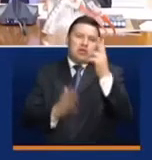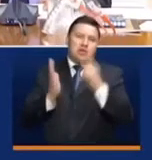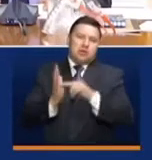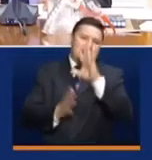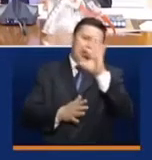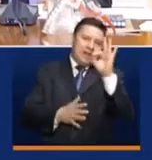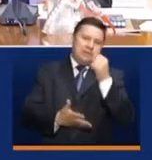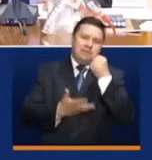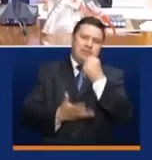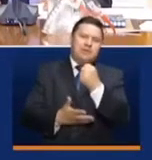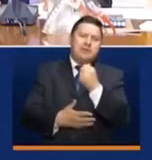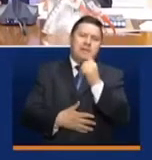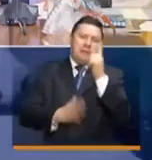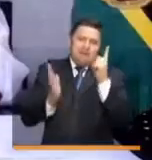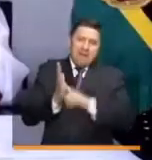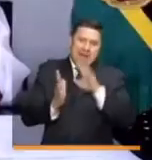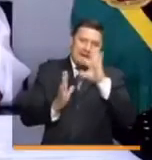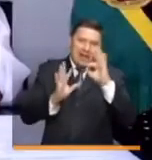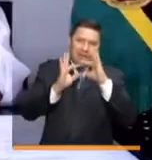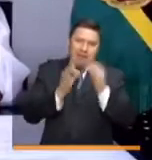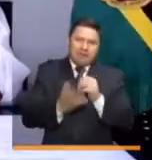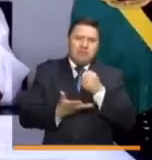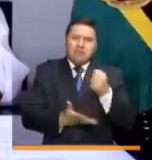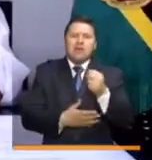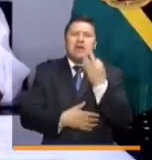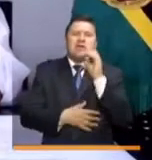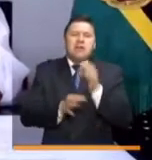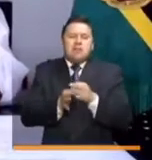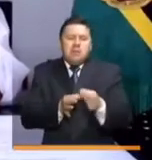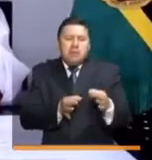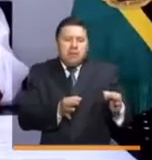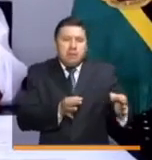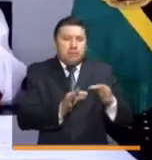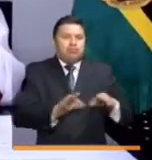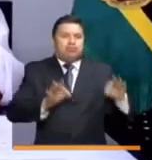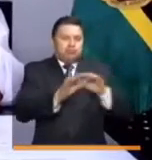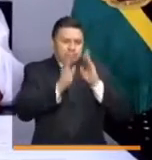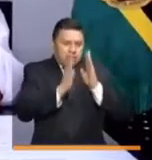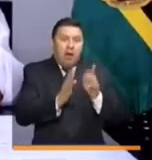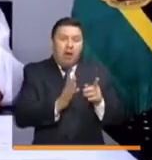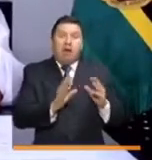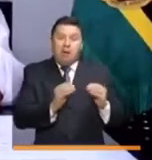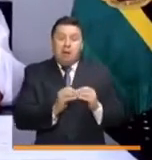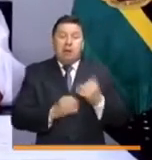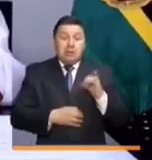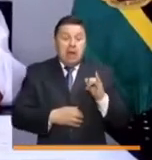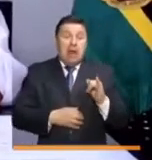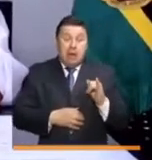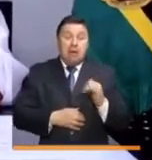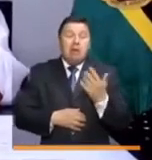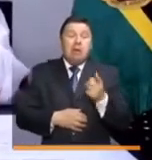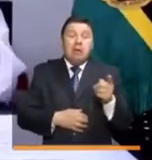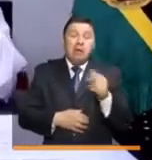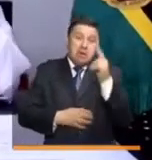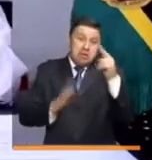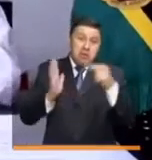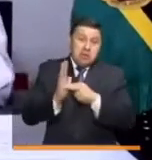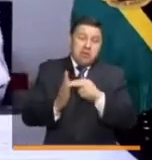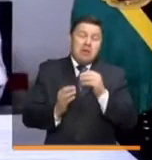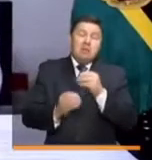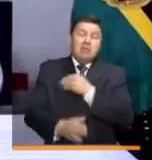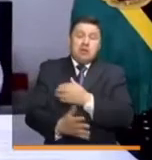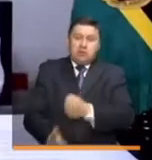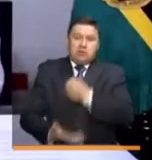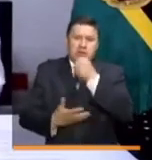millones para 1.500 familias en 30 municipios que se han priorizado y también dispusimos alrededor de 2.000 millones para una bolsa